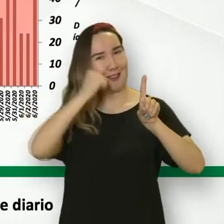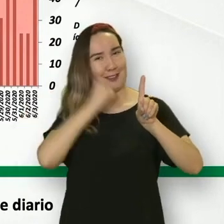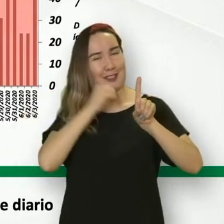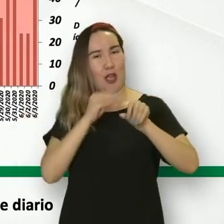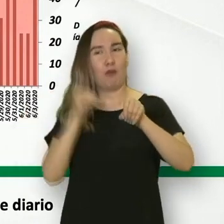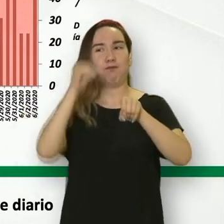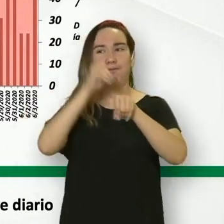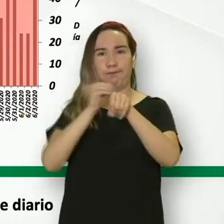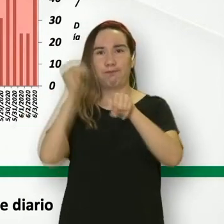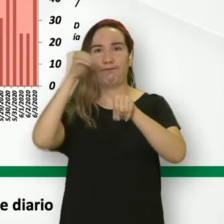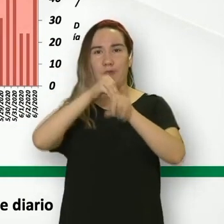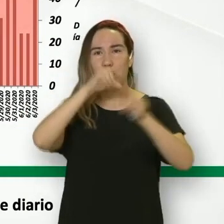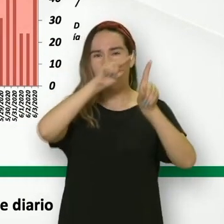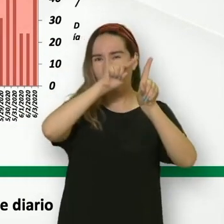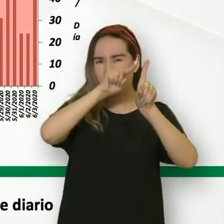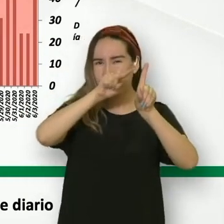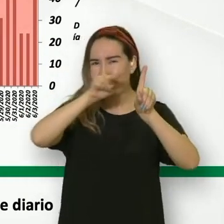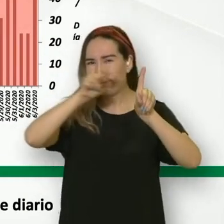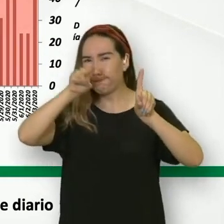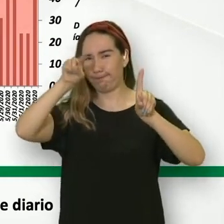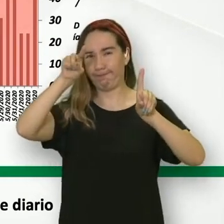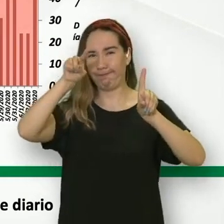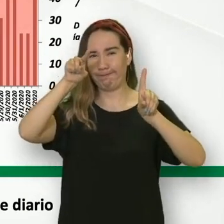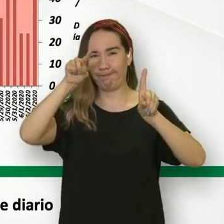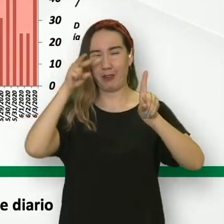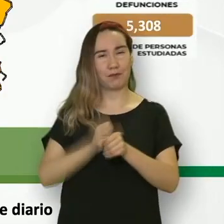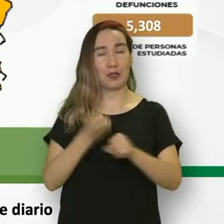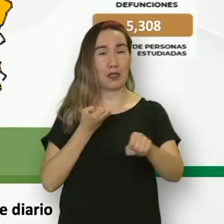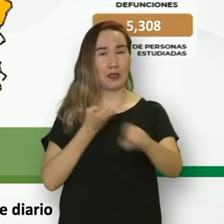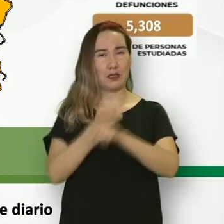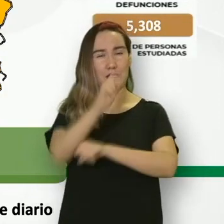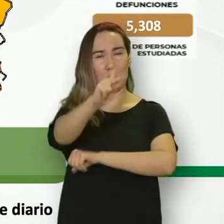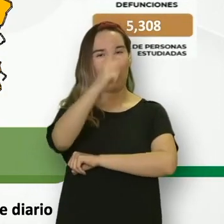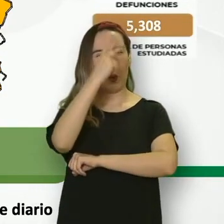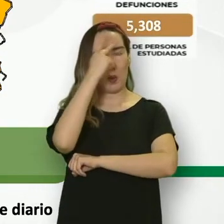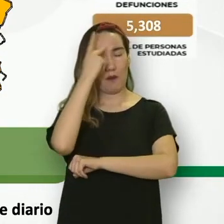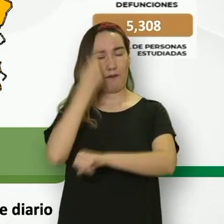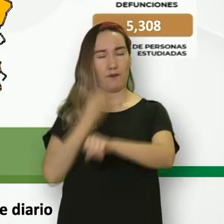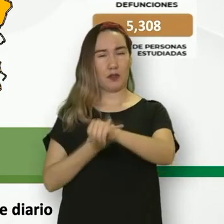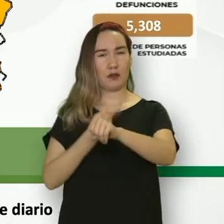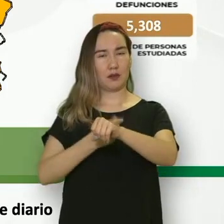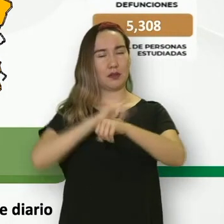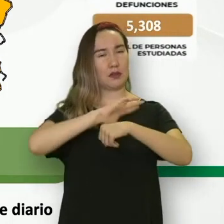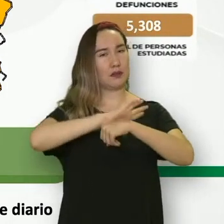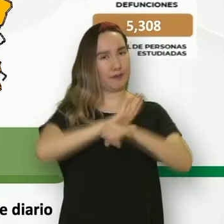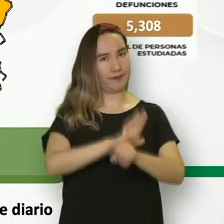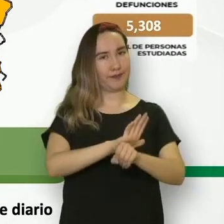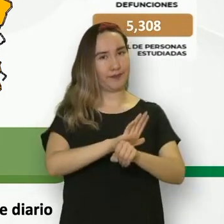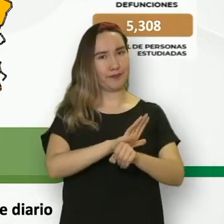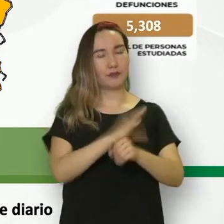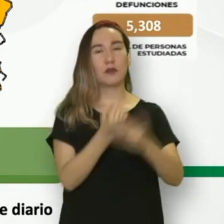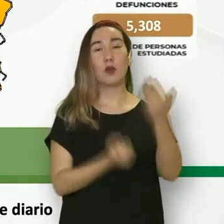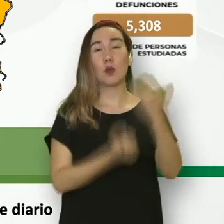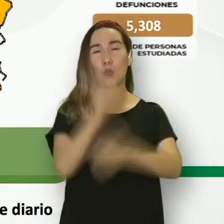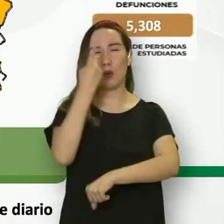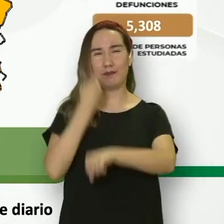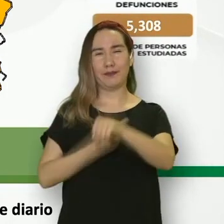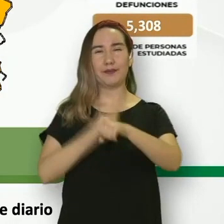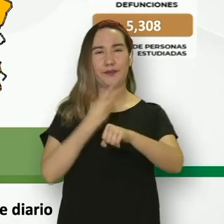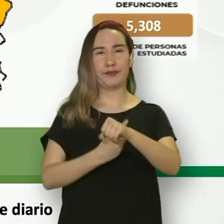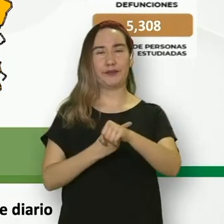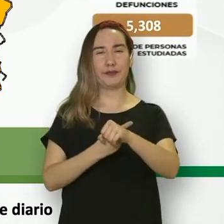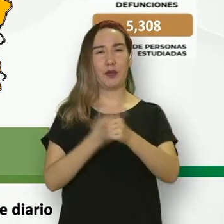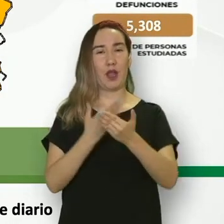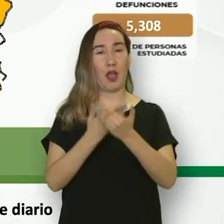También informó sobre la lamentable defunción de cuatro personas, para un acumulado de 67. El grupo de